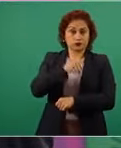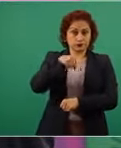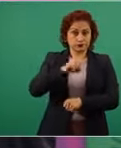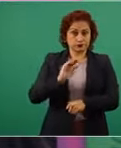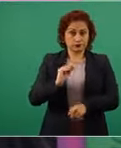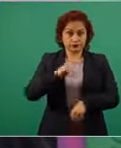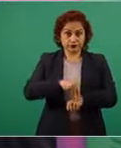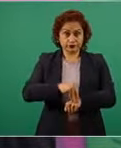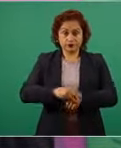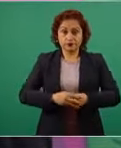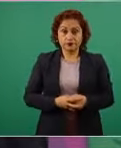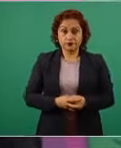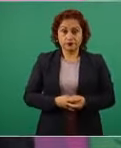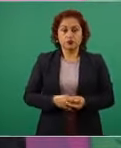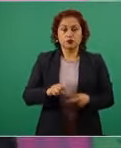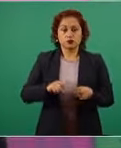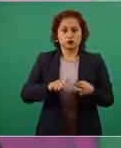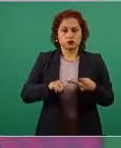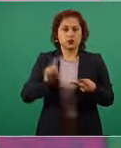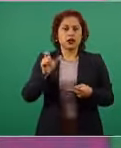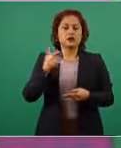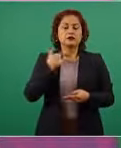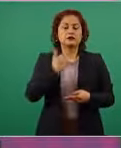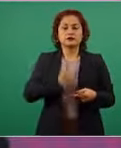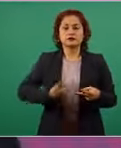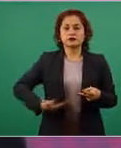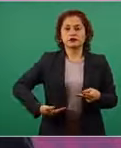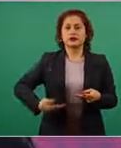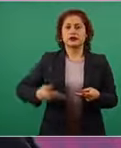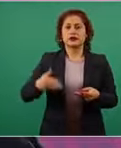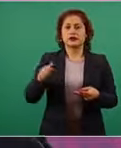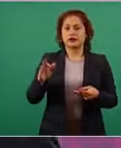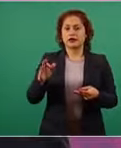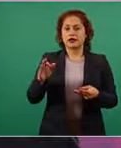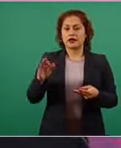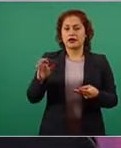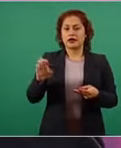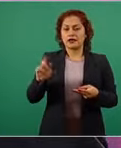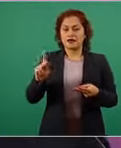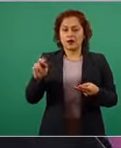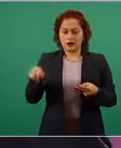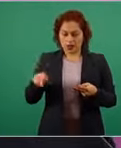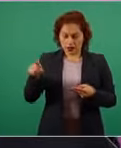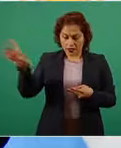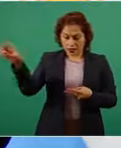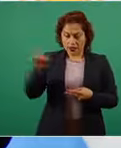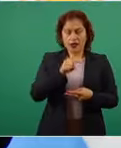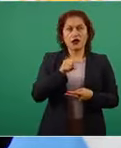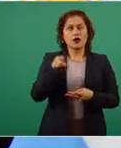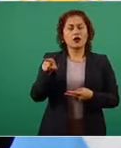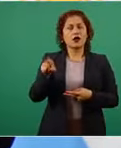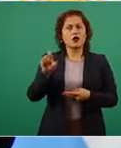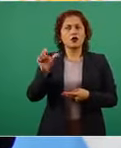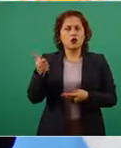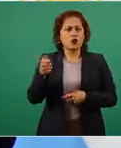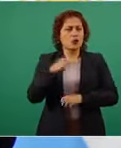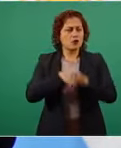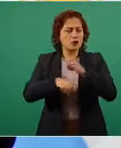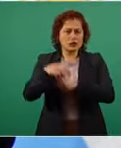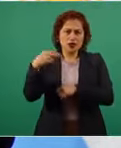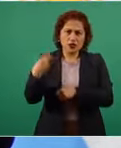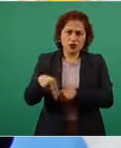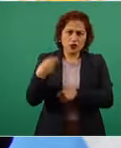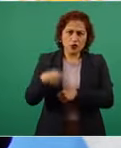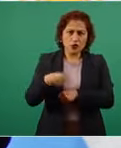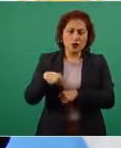el presidente Peña Nieto a OHL no ¿cómo se llama la empresa favorita de